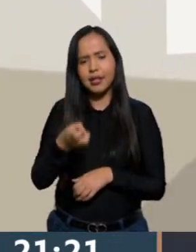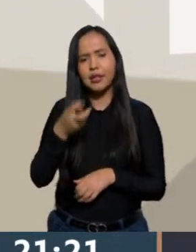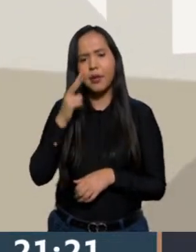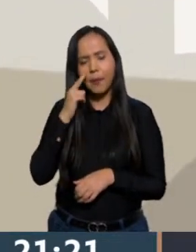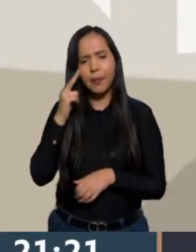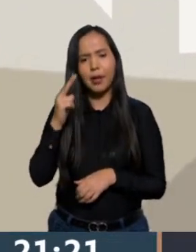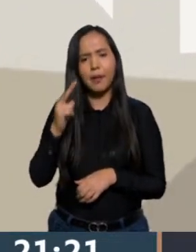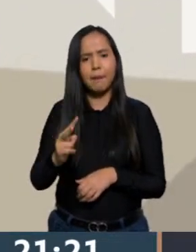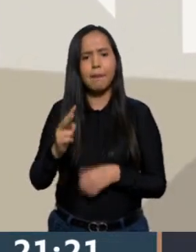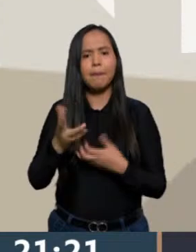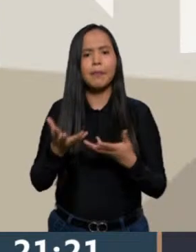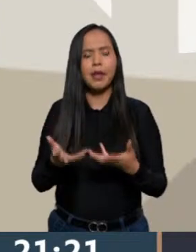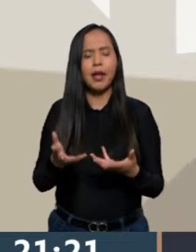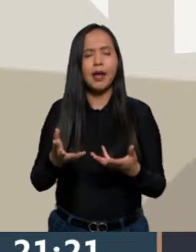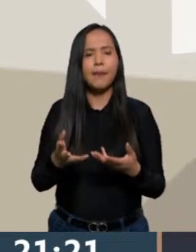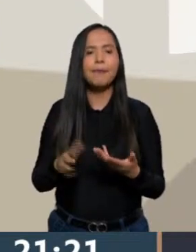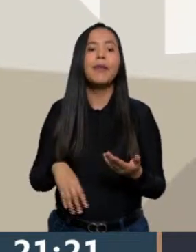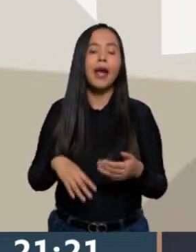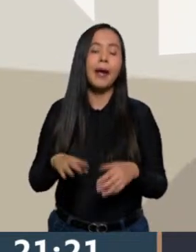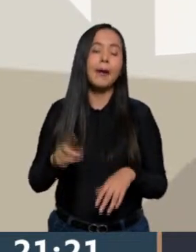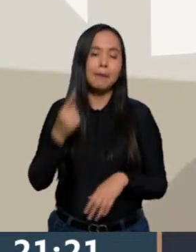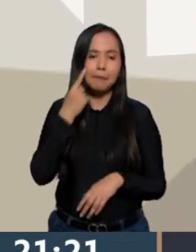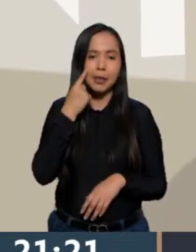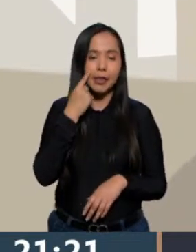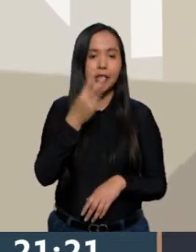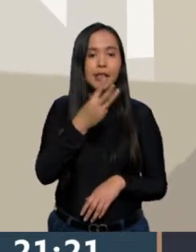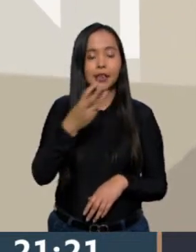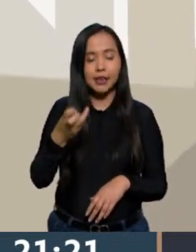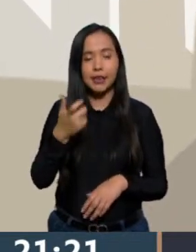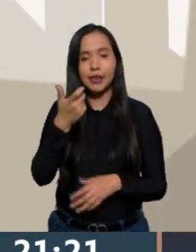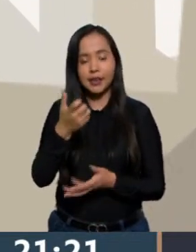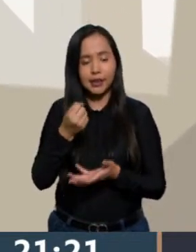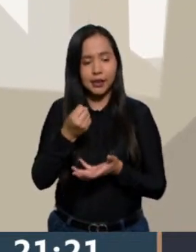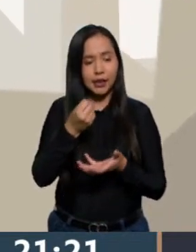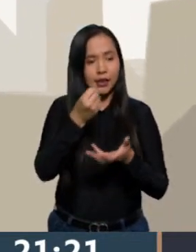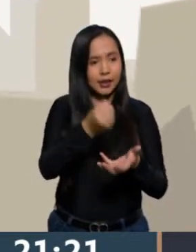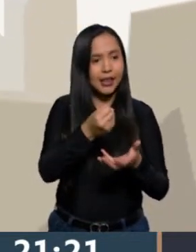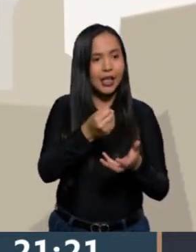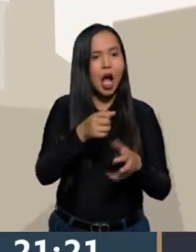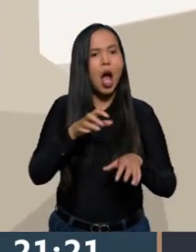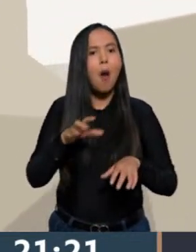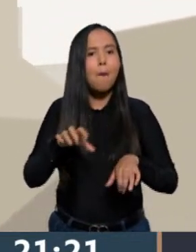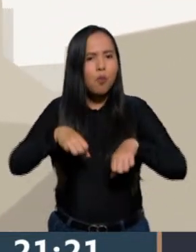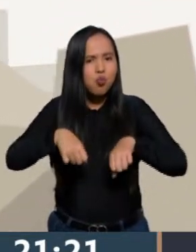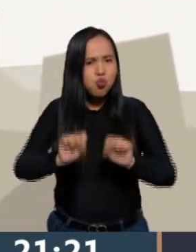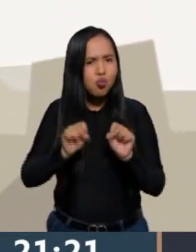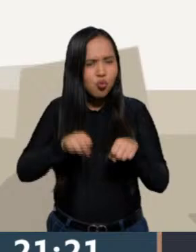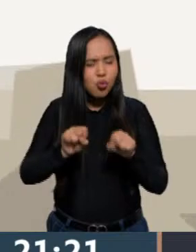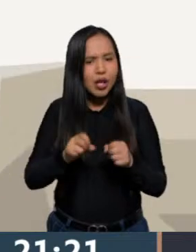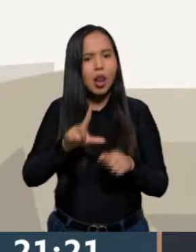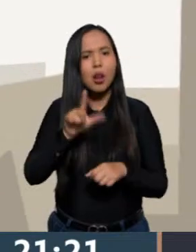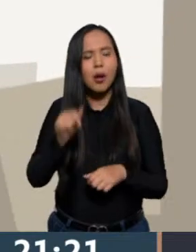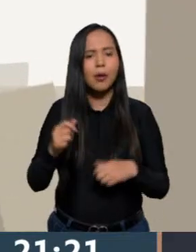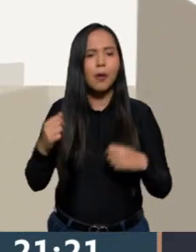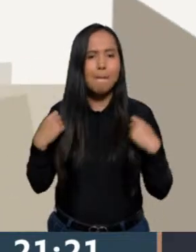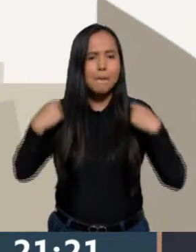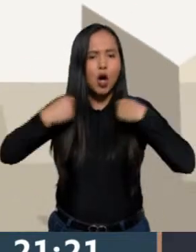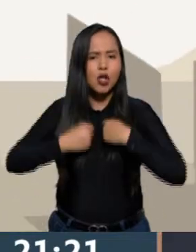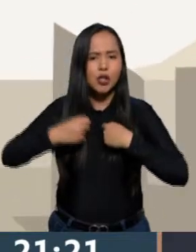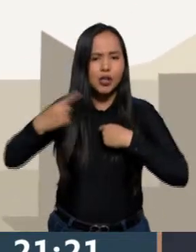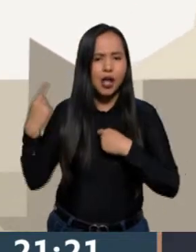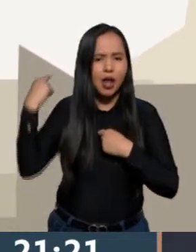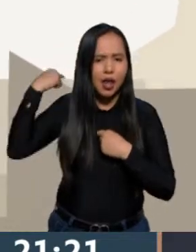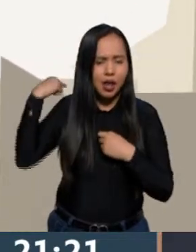estaba ofreciendo el pago de 300 pesos por motocicleta y el regalo de un cubre mochilas. Recordemos que